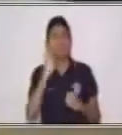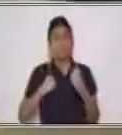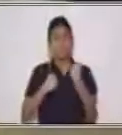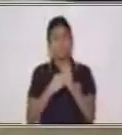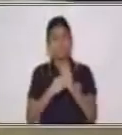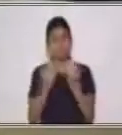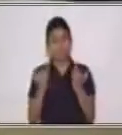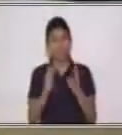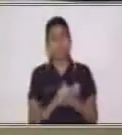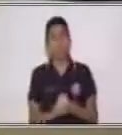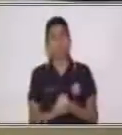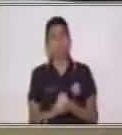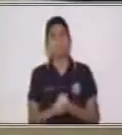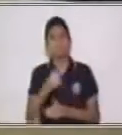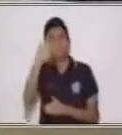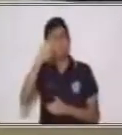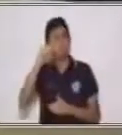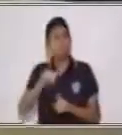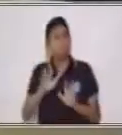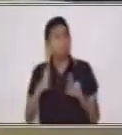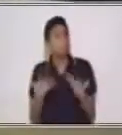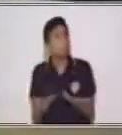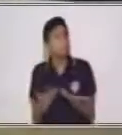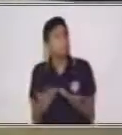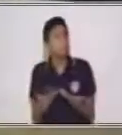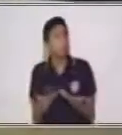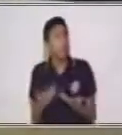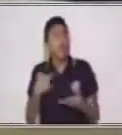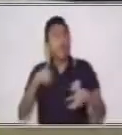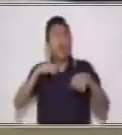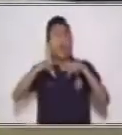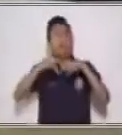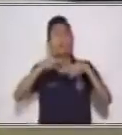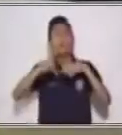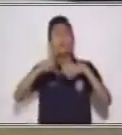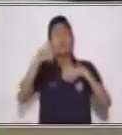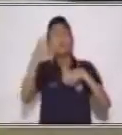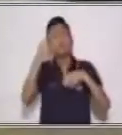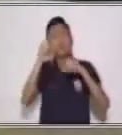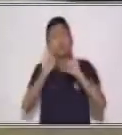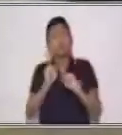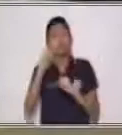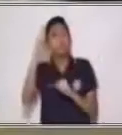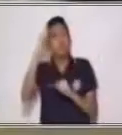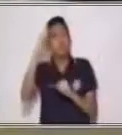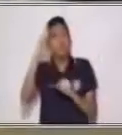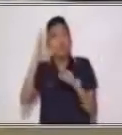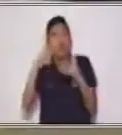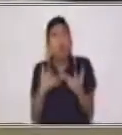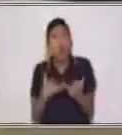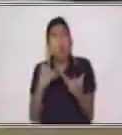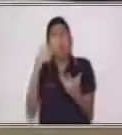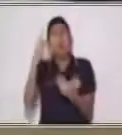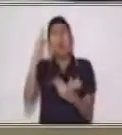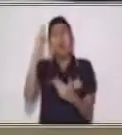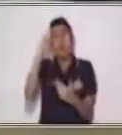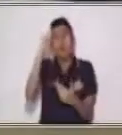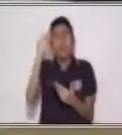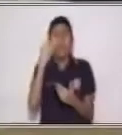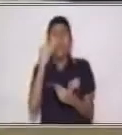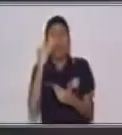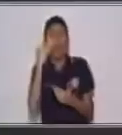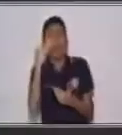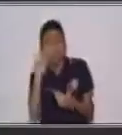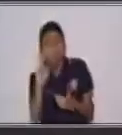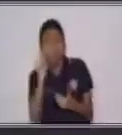Hoy haremos actividades que nos ayudarán a recordar lo valioso que son los abuelos. Y